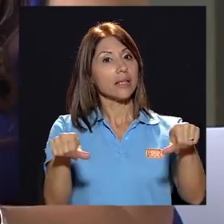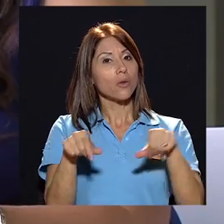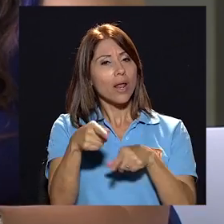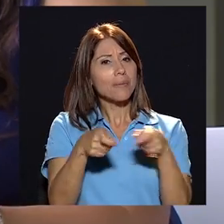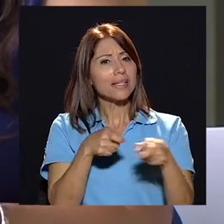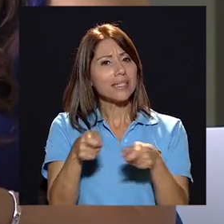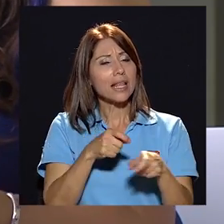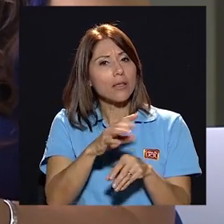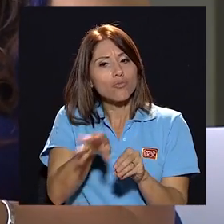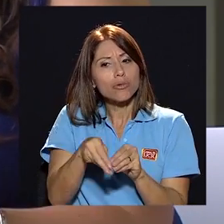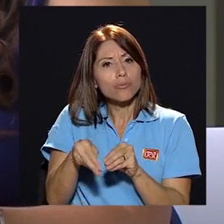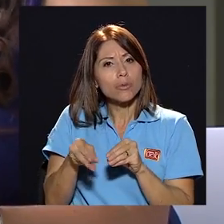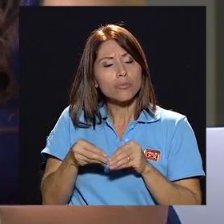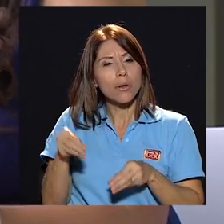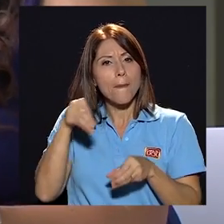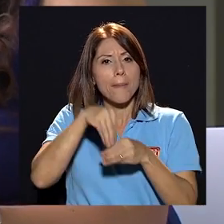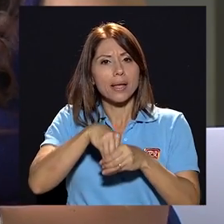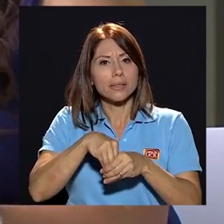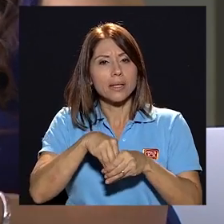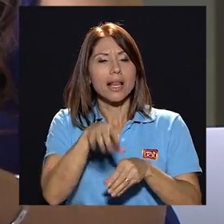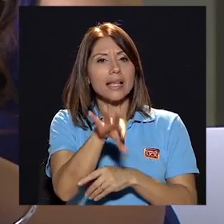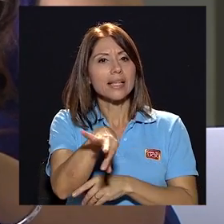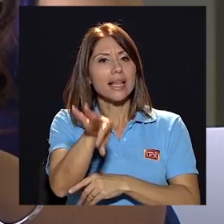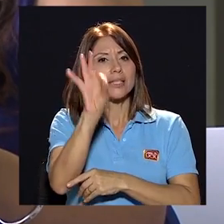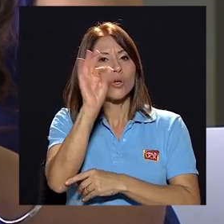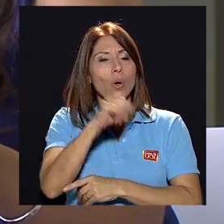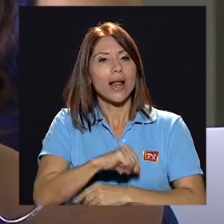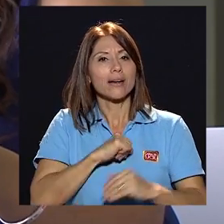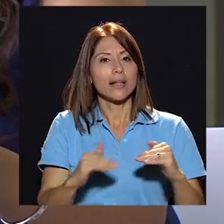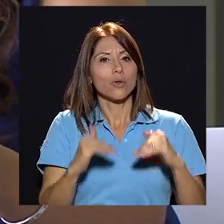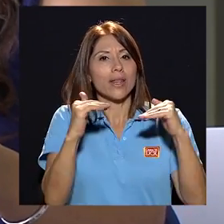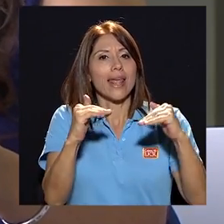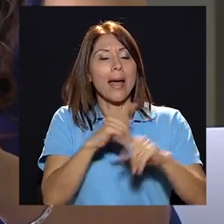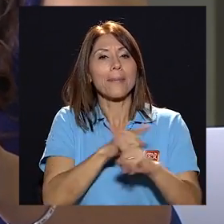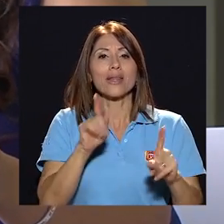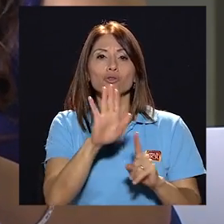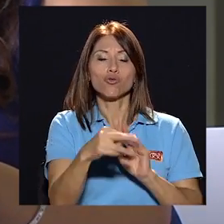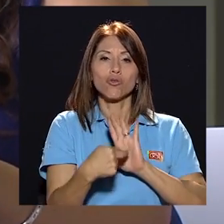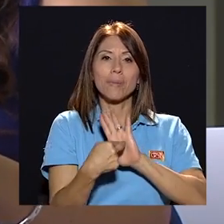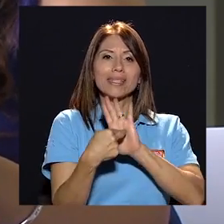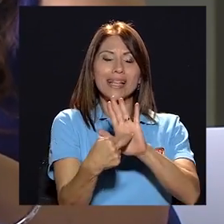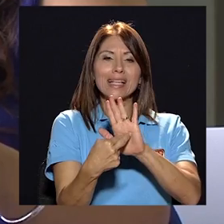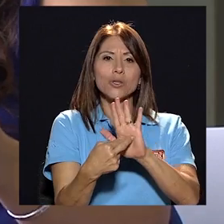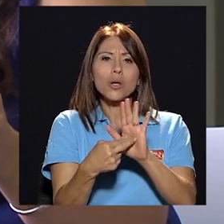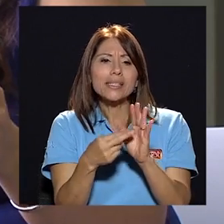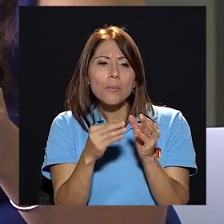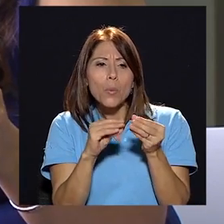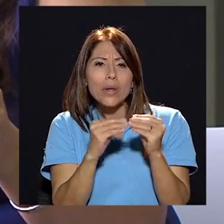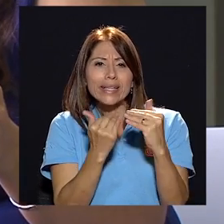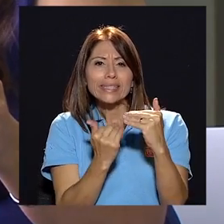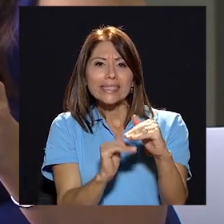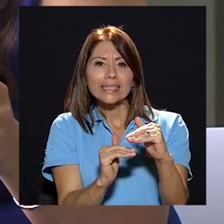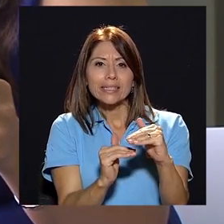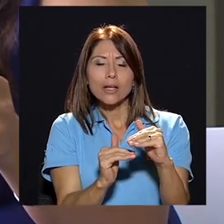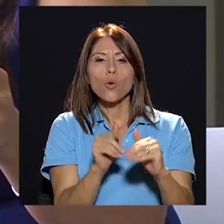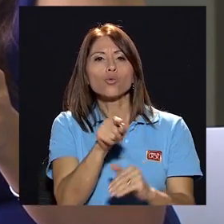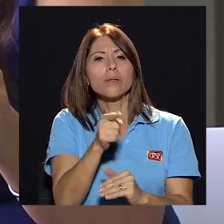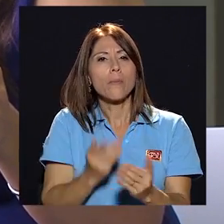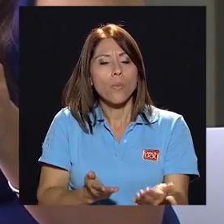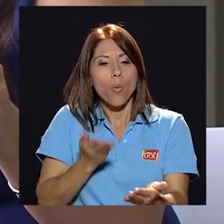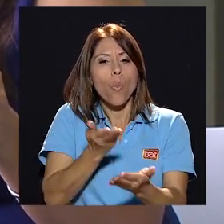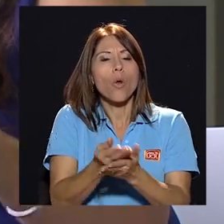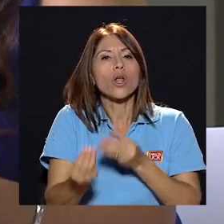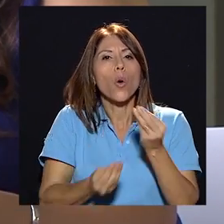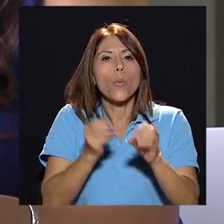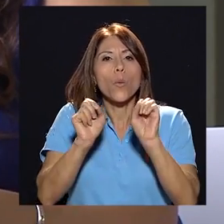administrativo cada vez se involucra más en las elecciones a rectoría. Sin embargo, su representación aún es bastante restringida. ¿Cómo propone